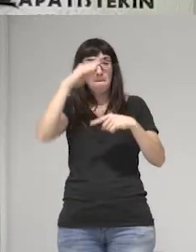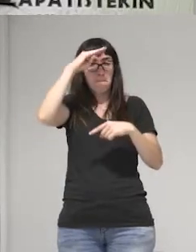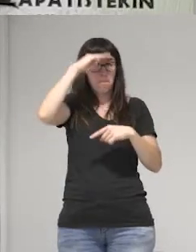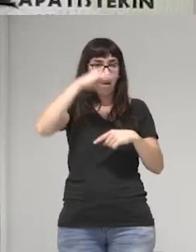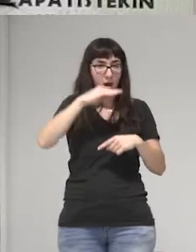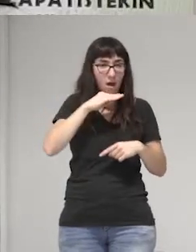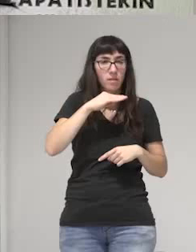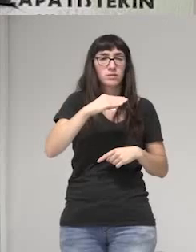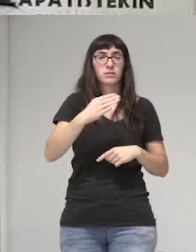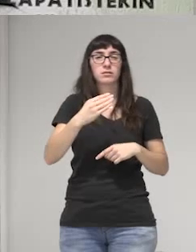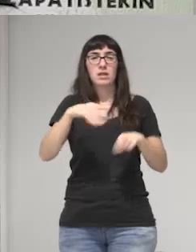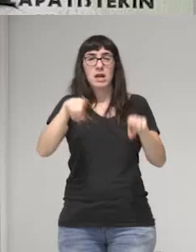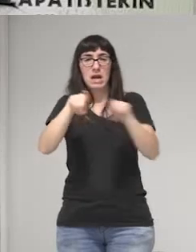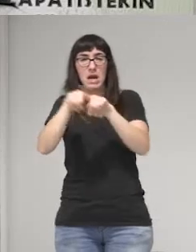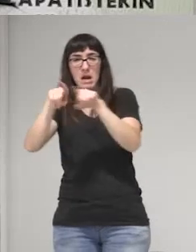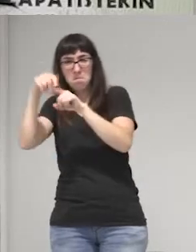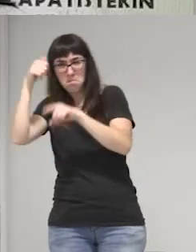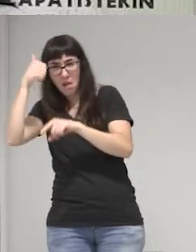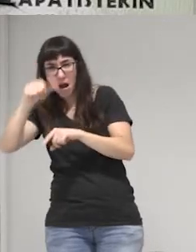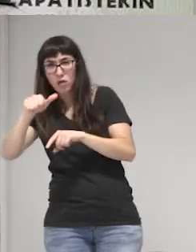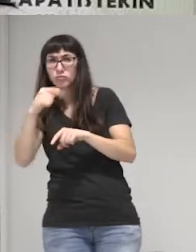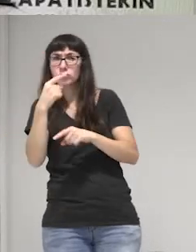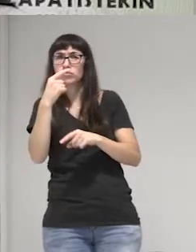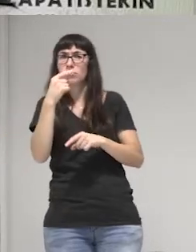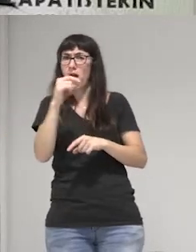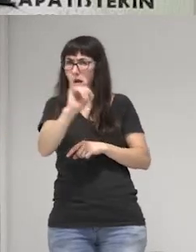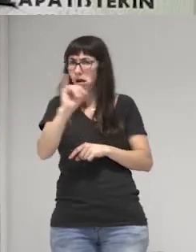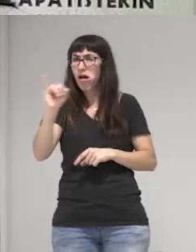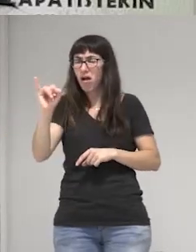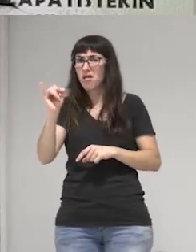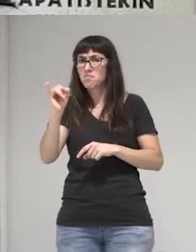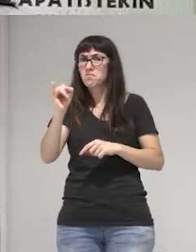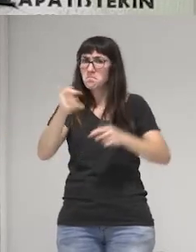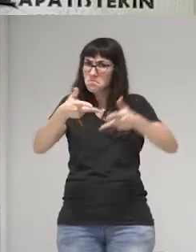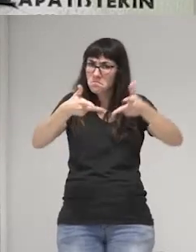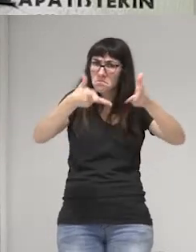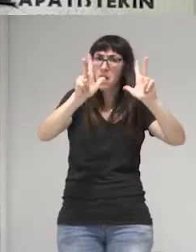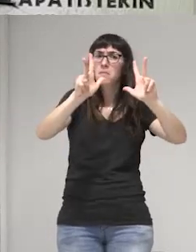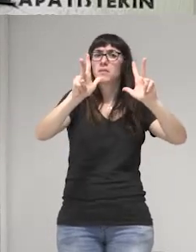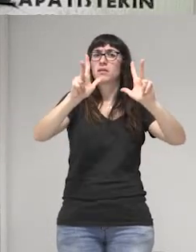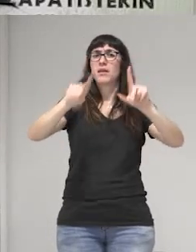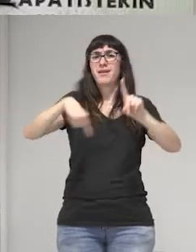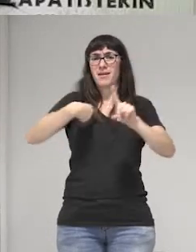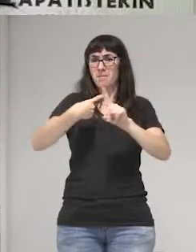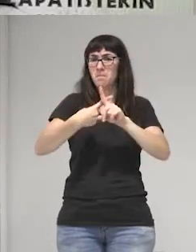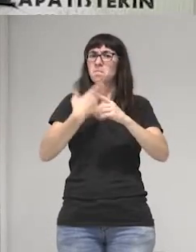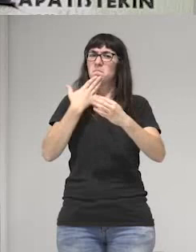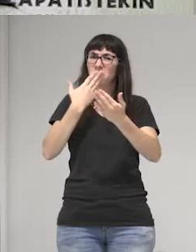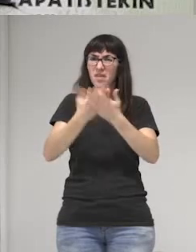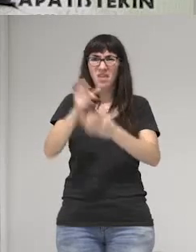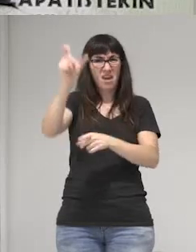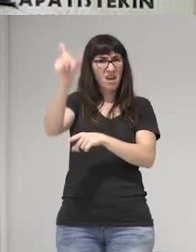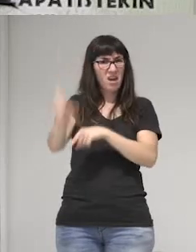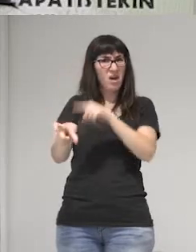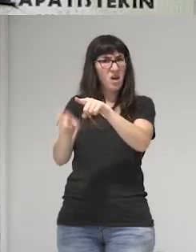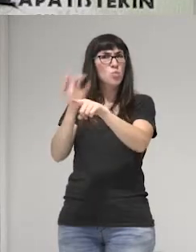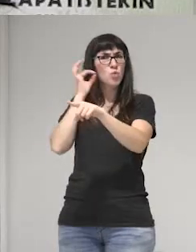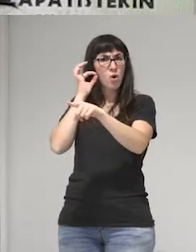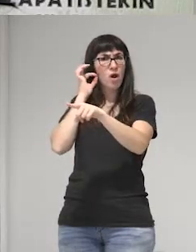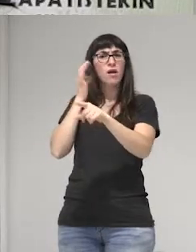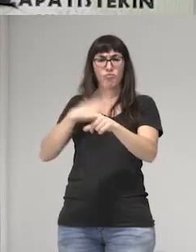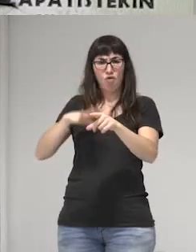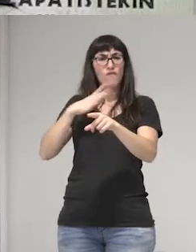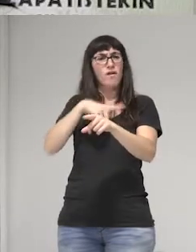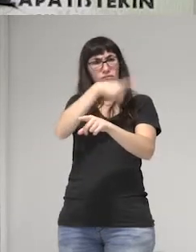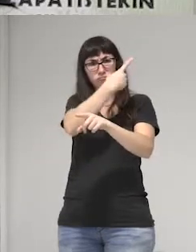que permiten y piden que esa mujer sea violada